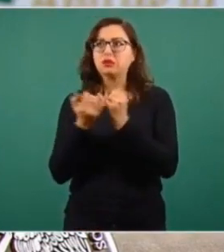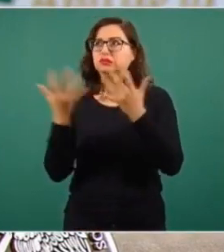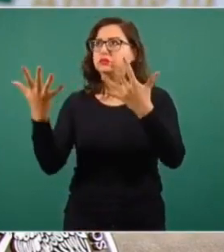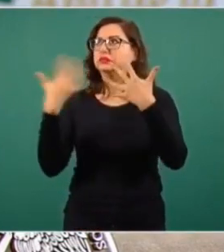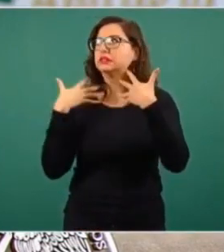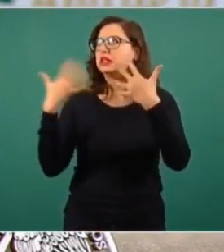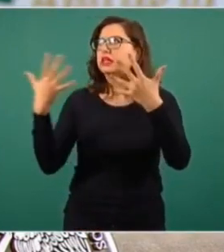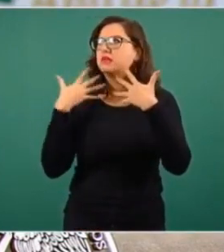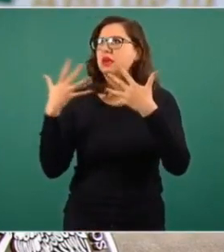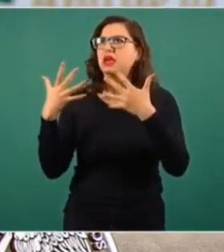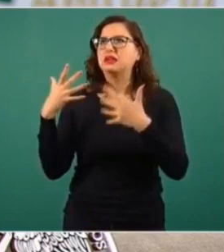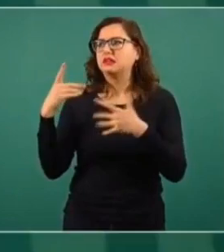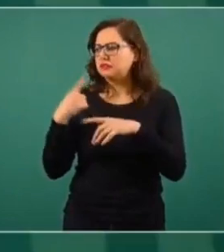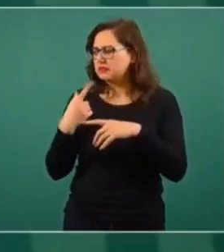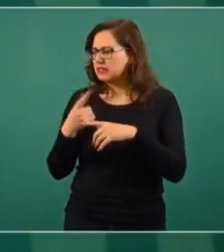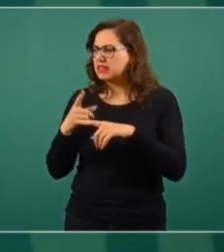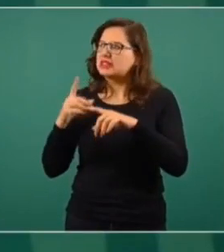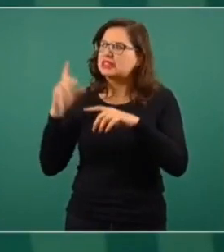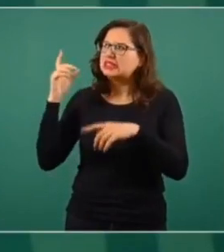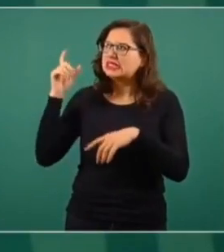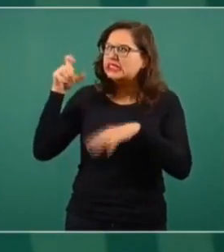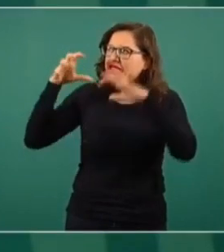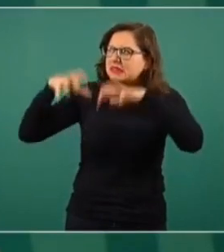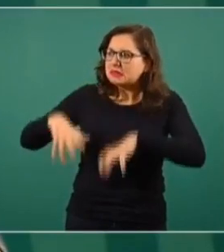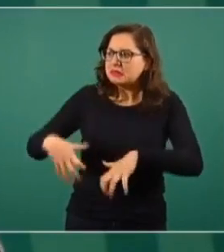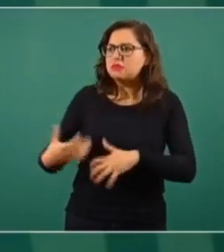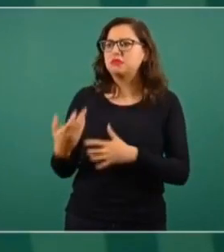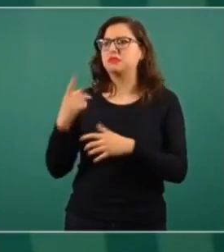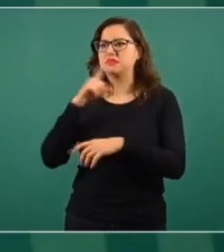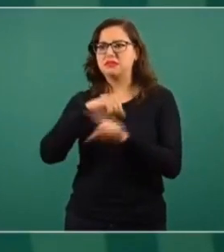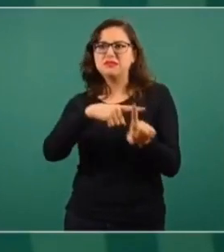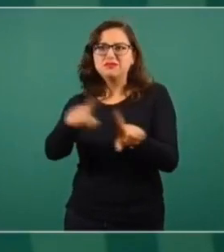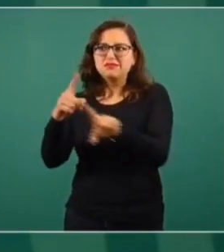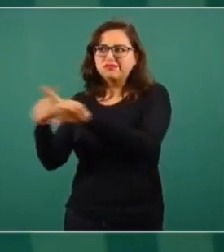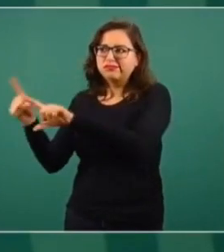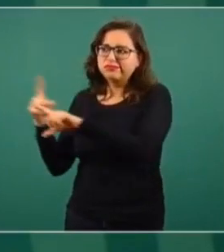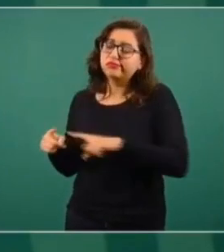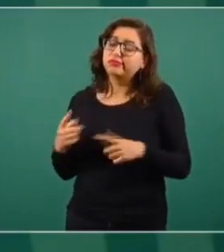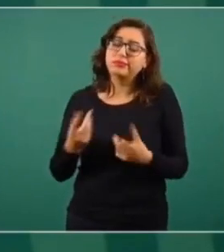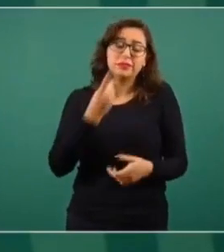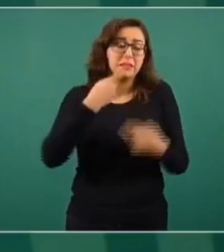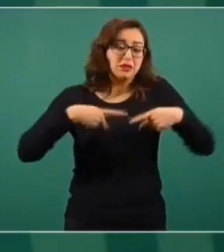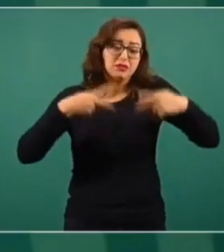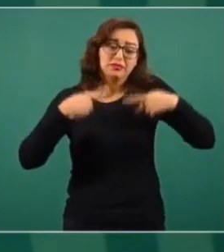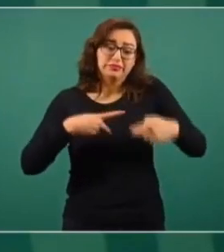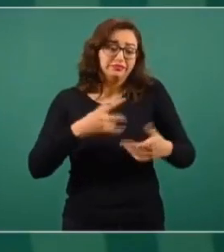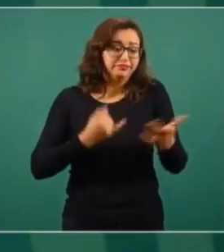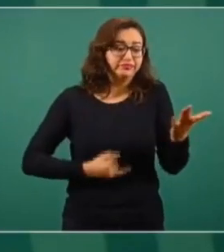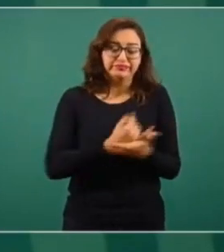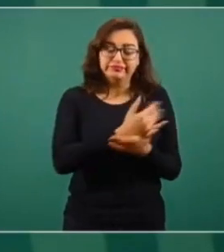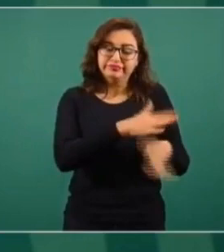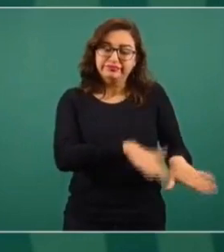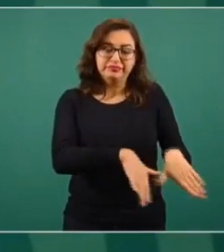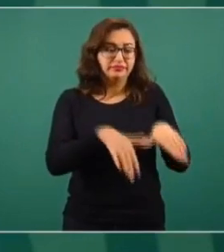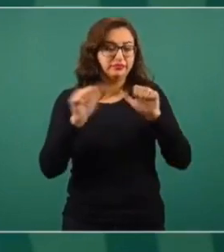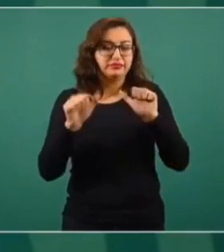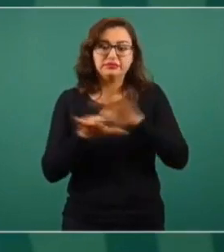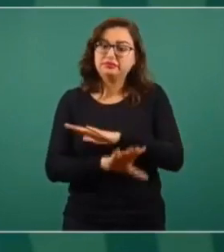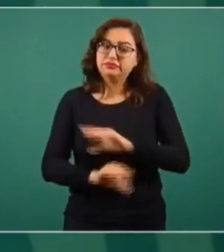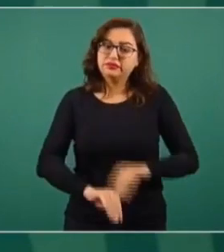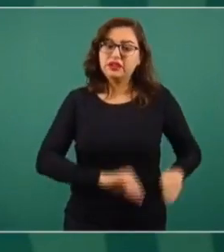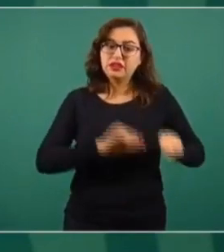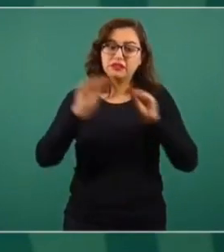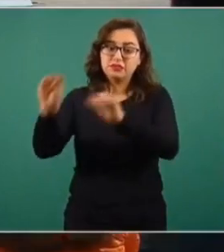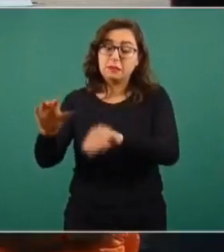Y esto afecta de distinta manera a distintas regiones del país. Por supuesto que la mayor parte de los plazamientos se presentan